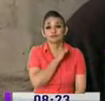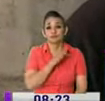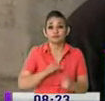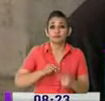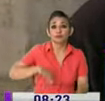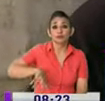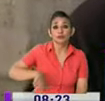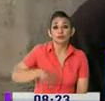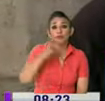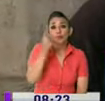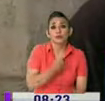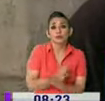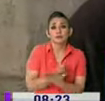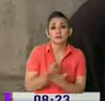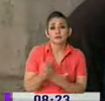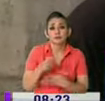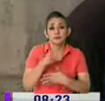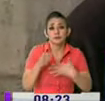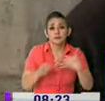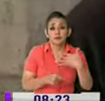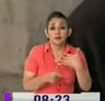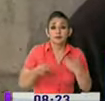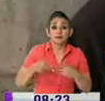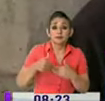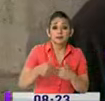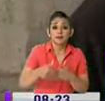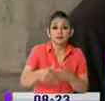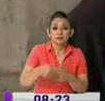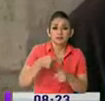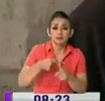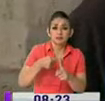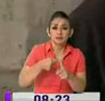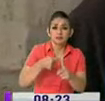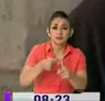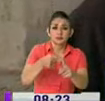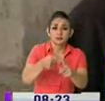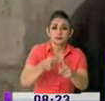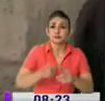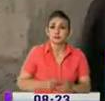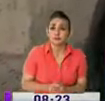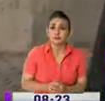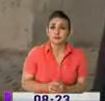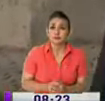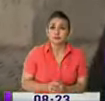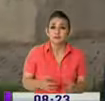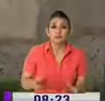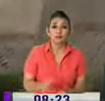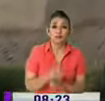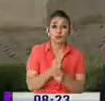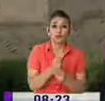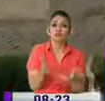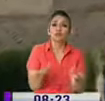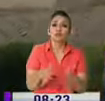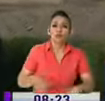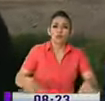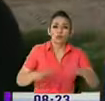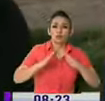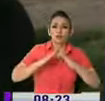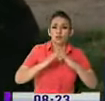semana y bueno, a lo largo también de lo que hemos estado acá iniciando el tema de la seguridad también en nuestra urbanización.